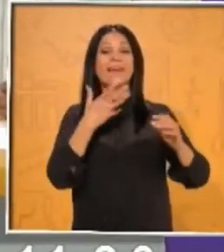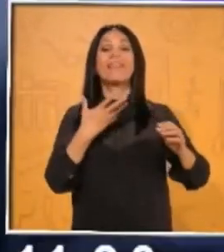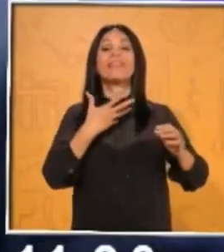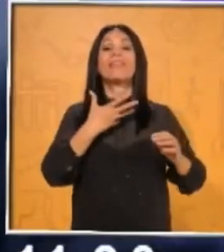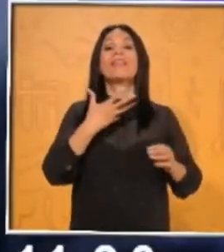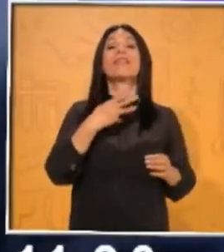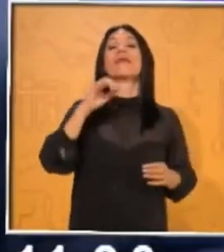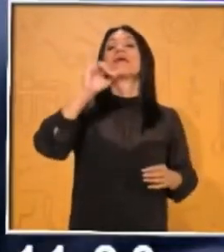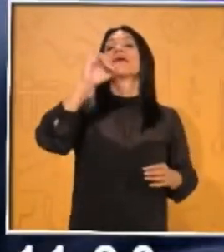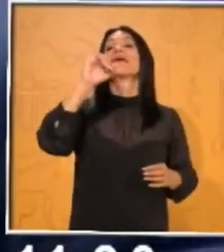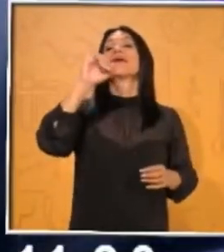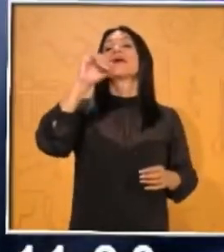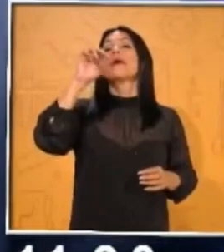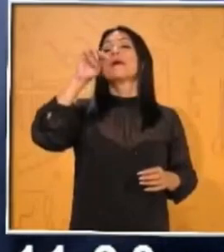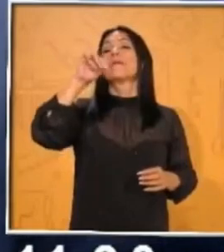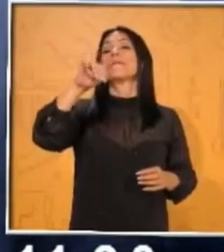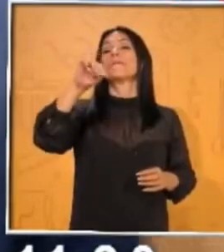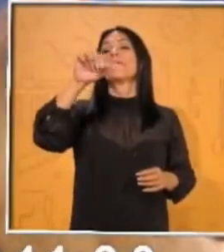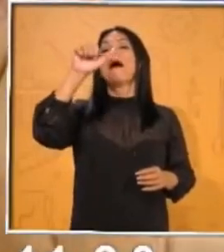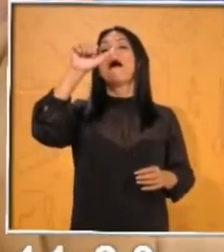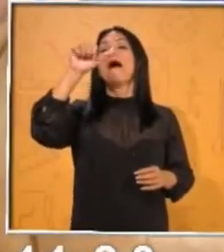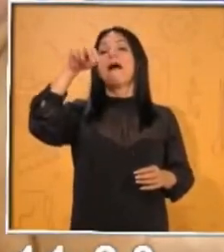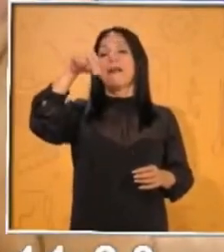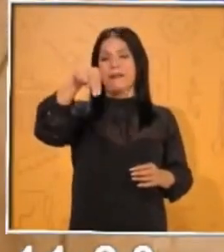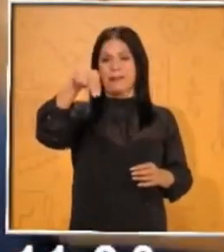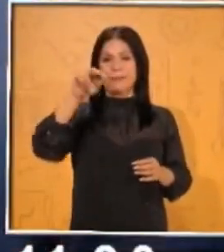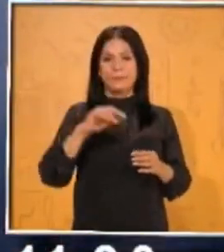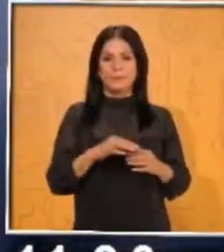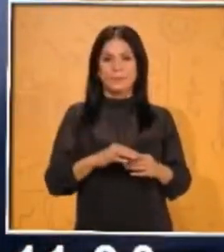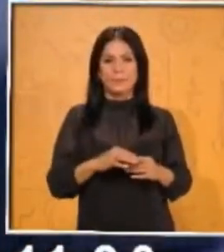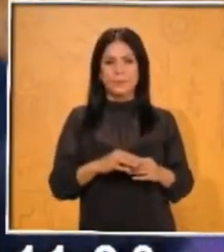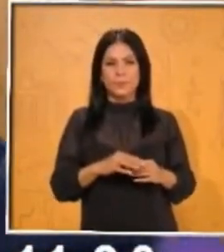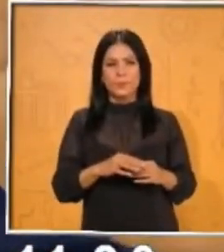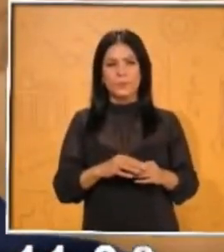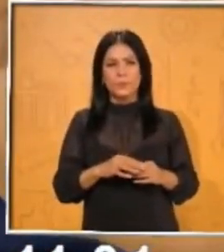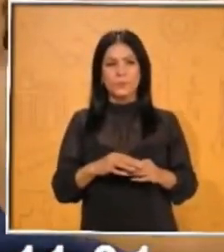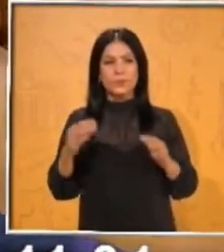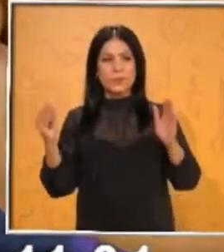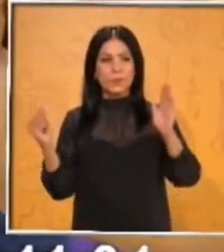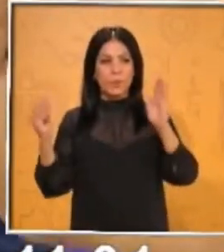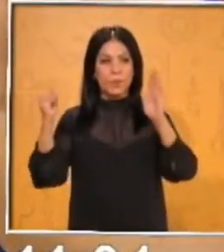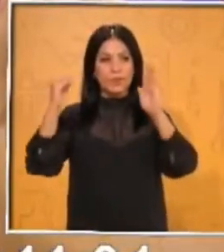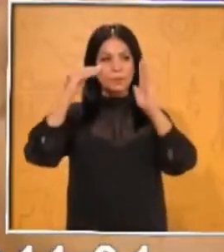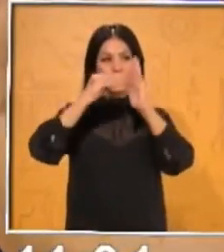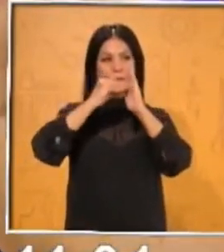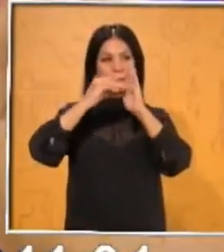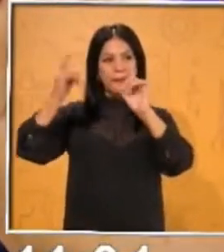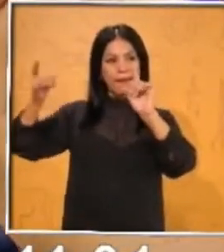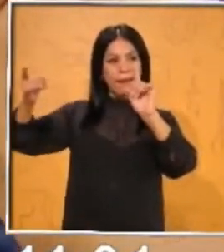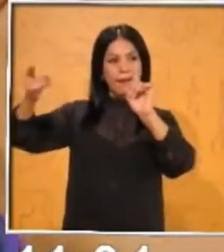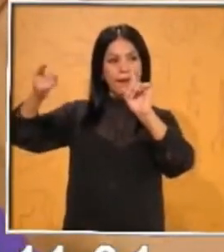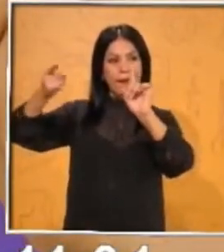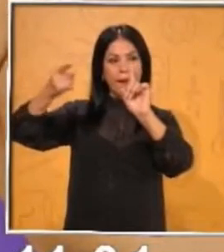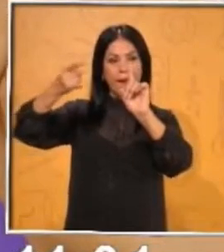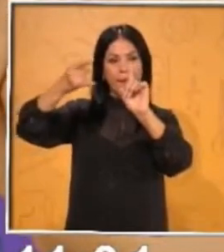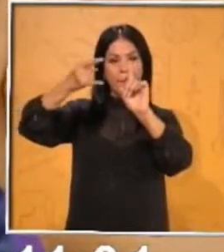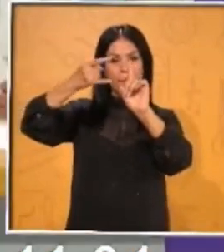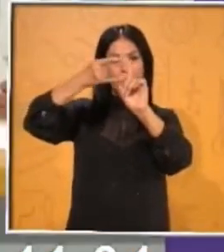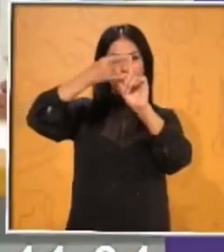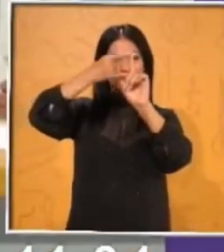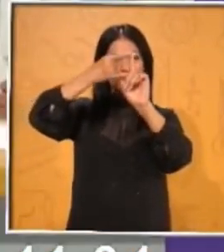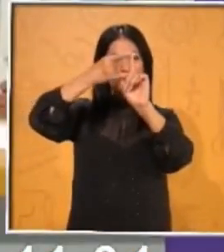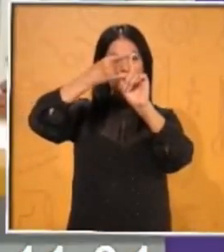Lo que importa es que se puedan adherir hacia la puerta de tu refrigerador. Aquí los vemos. Y ahora